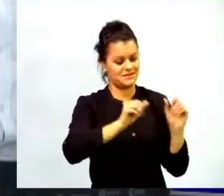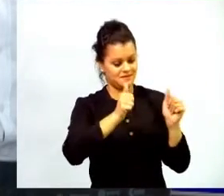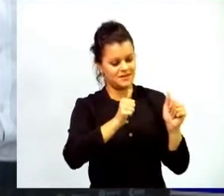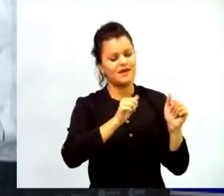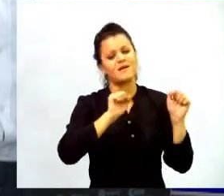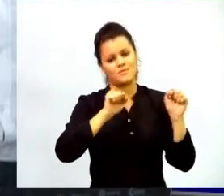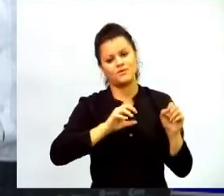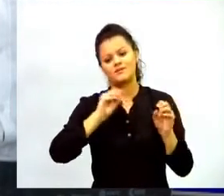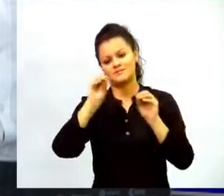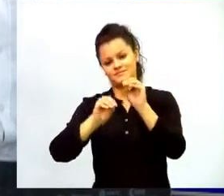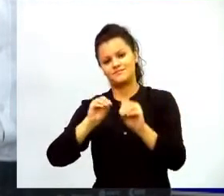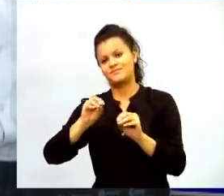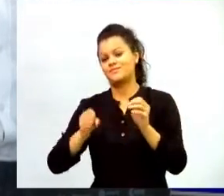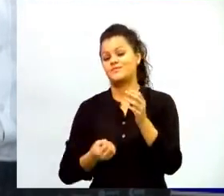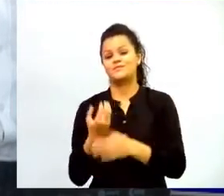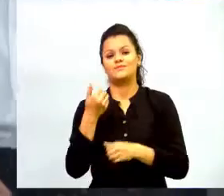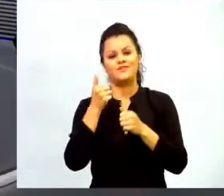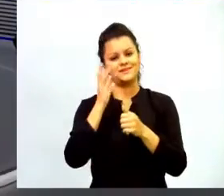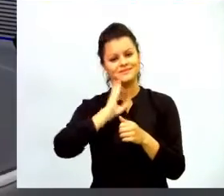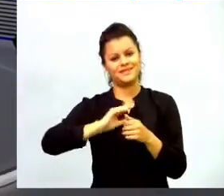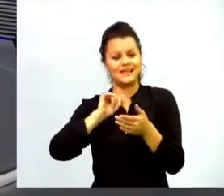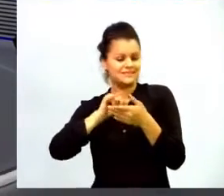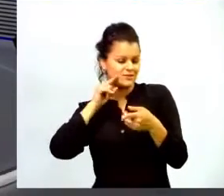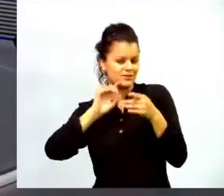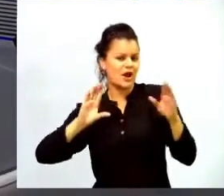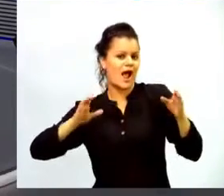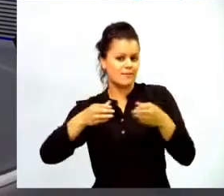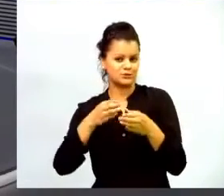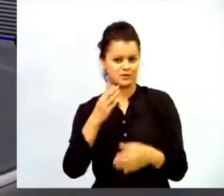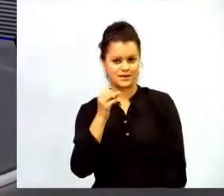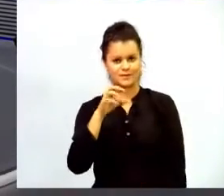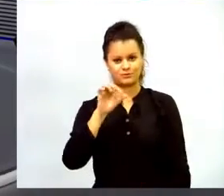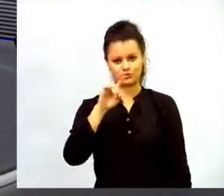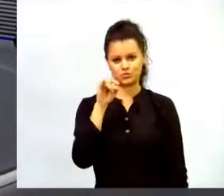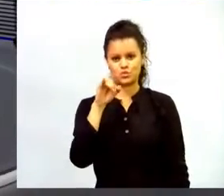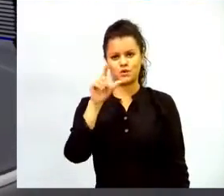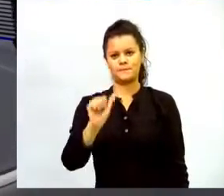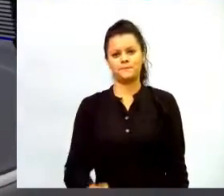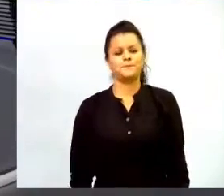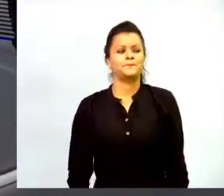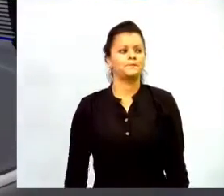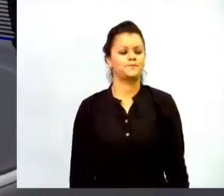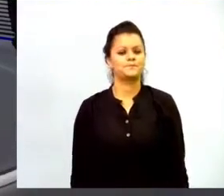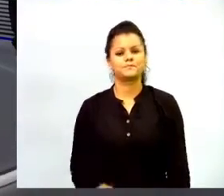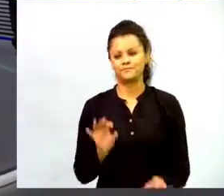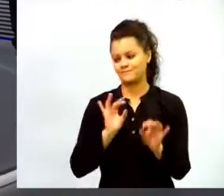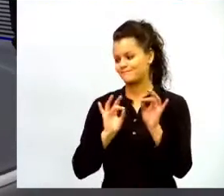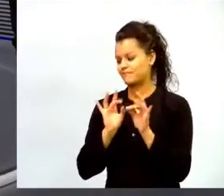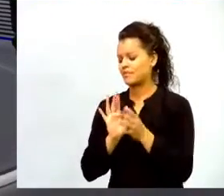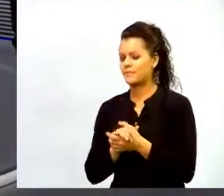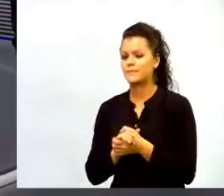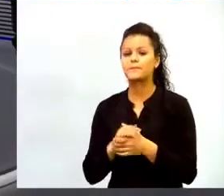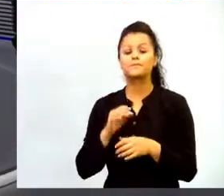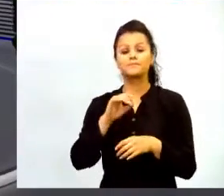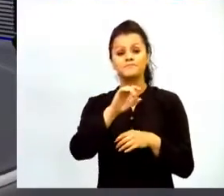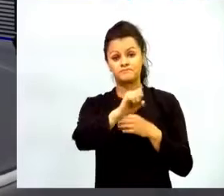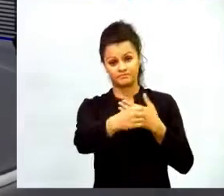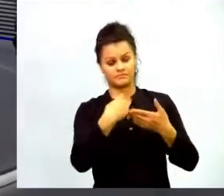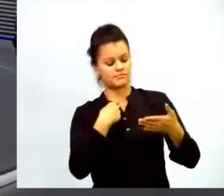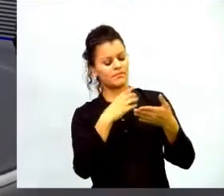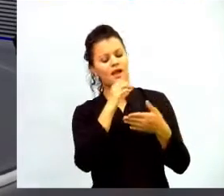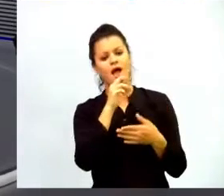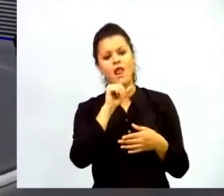experiencia que es lo que buscamos a través de una cápsula perfecto Carlos William Galeano nos dice